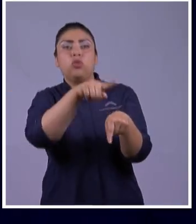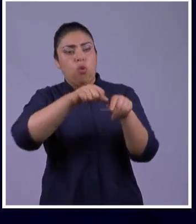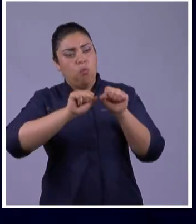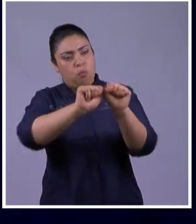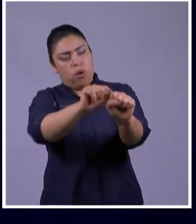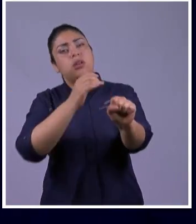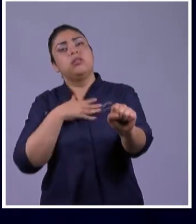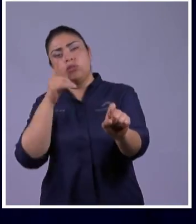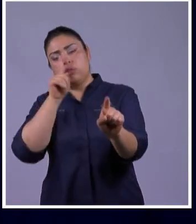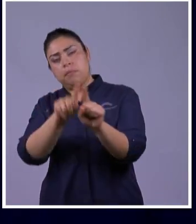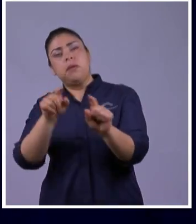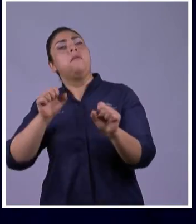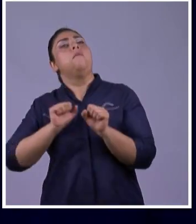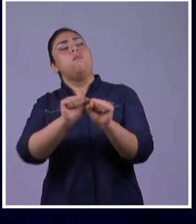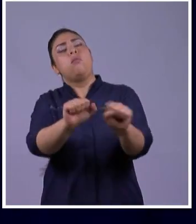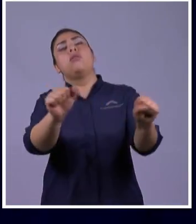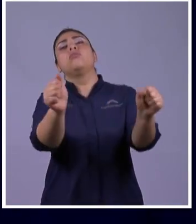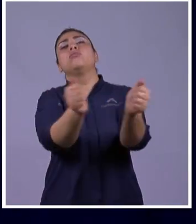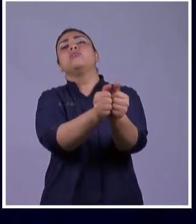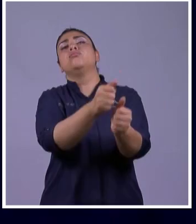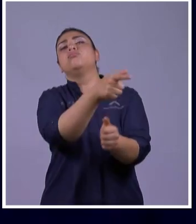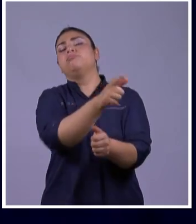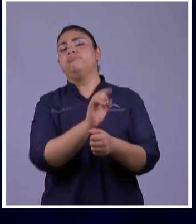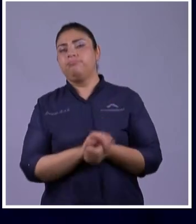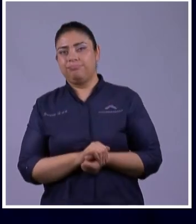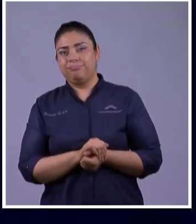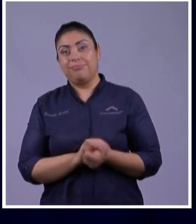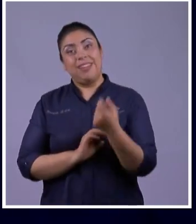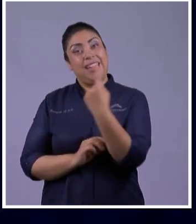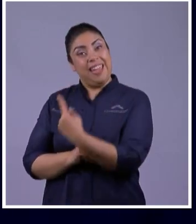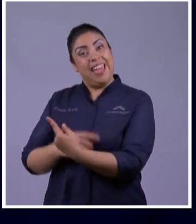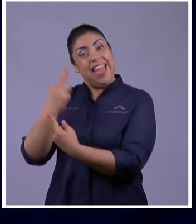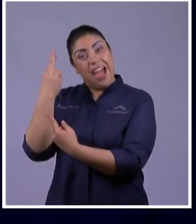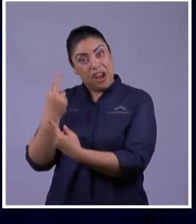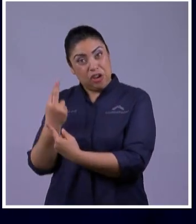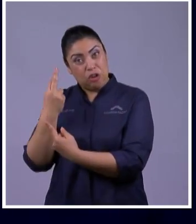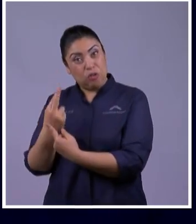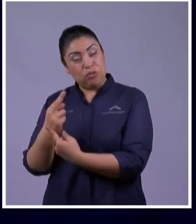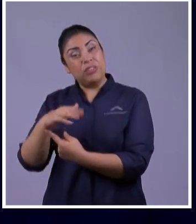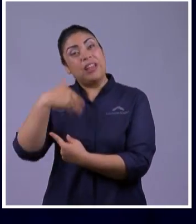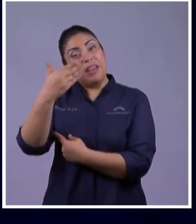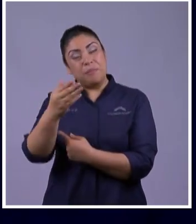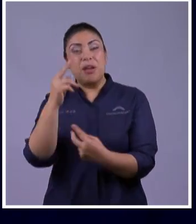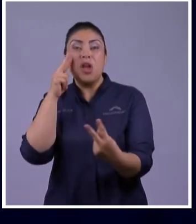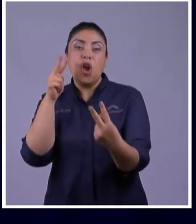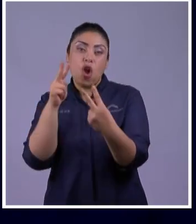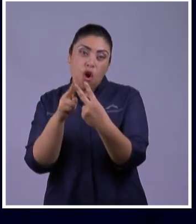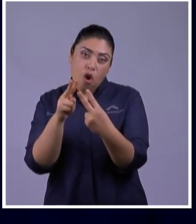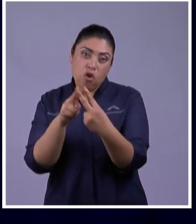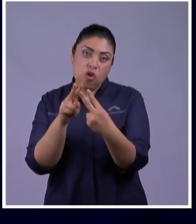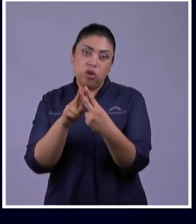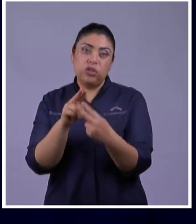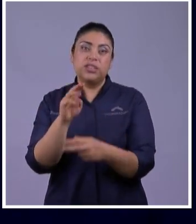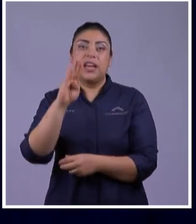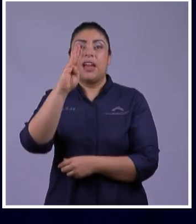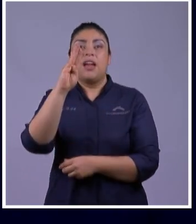De adaptabilidad De Ruth Fue la que la llevó A conocer a Boaz Y de ahí viene El Mesías